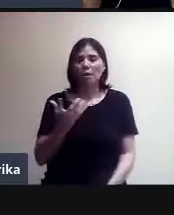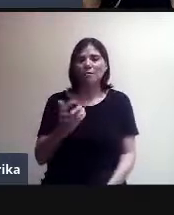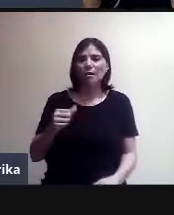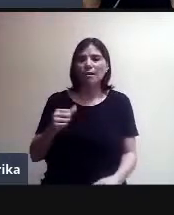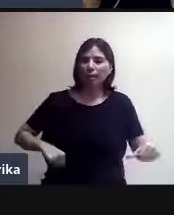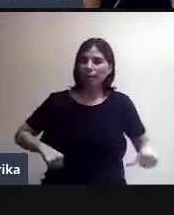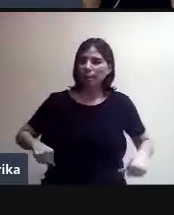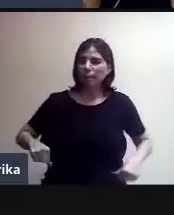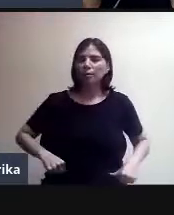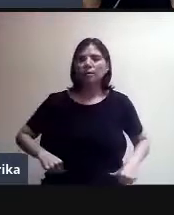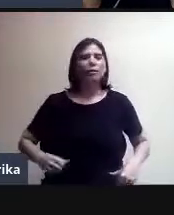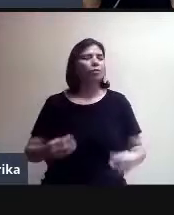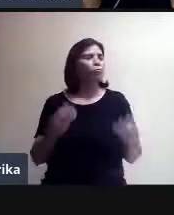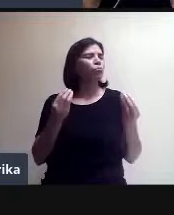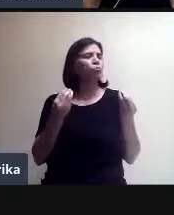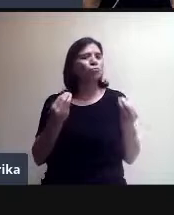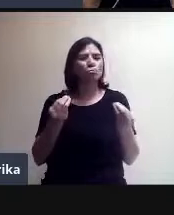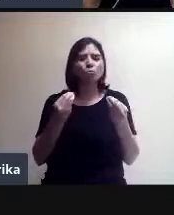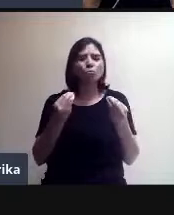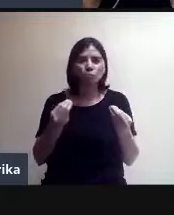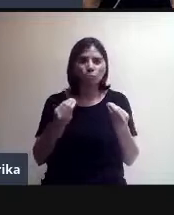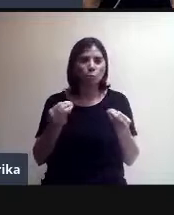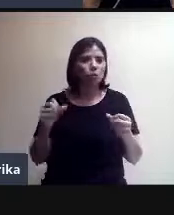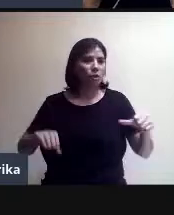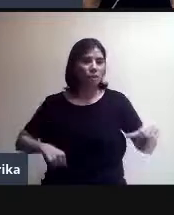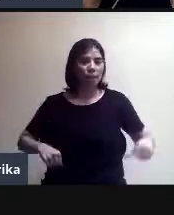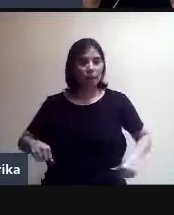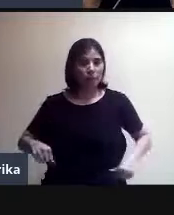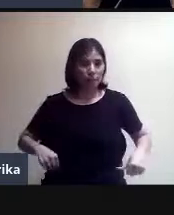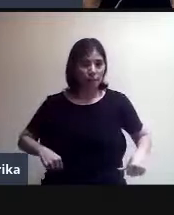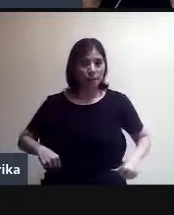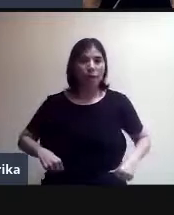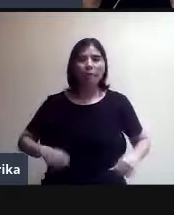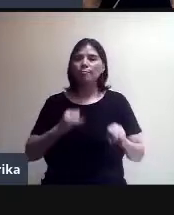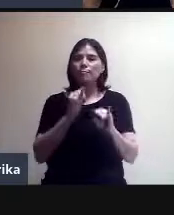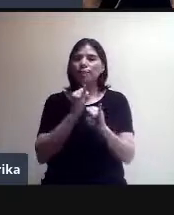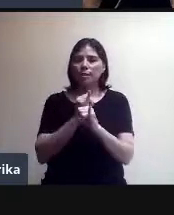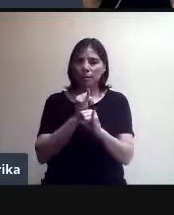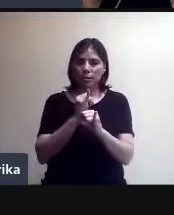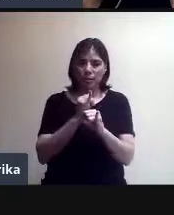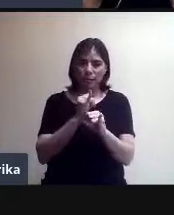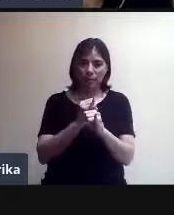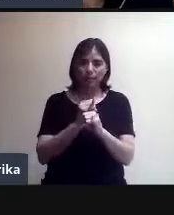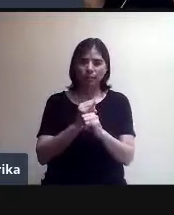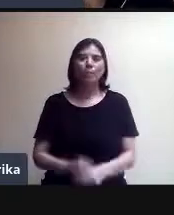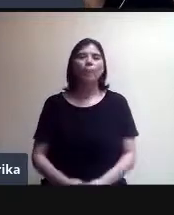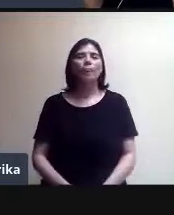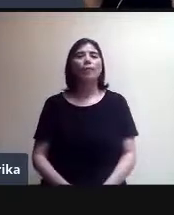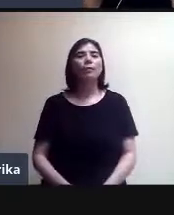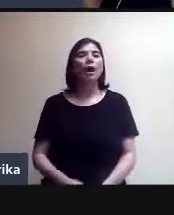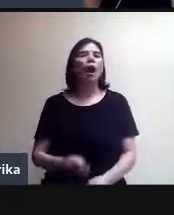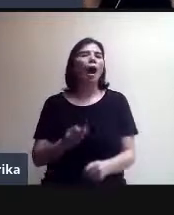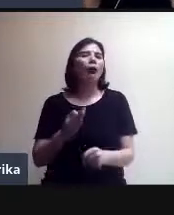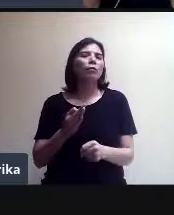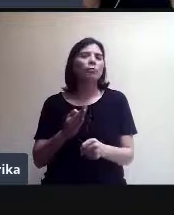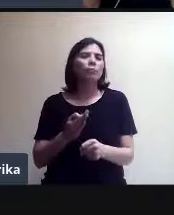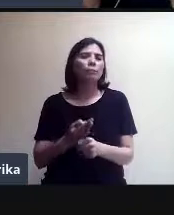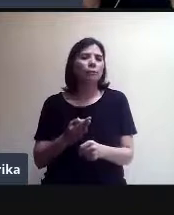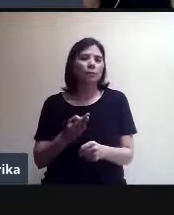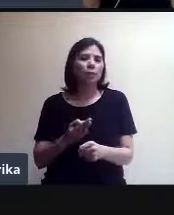línea donde los alumnos pueden cambiar las variables físicas. En este caso, este se trata de fuerzas en movimiento.